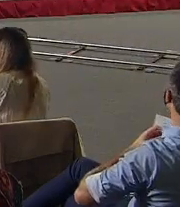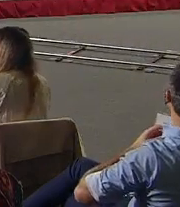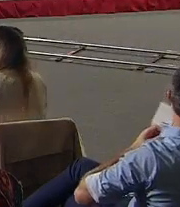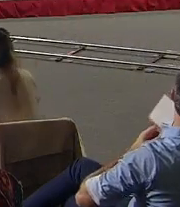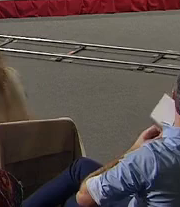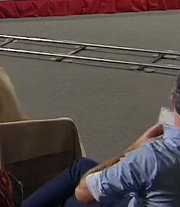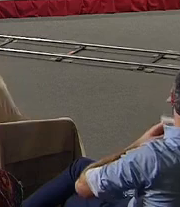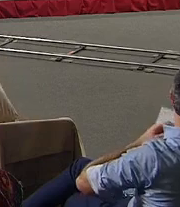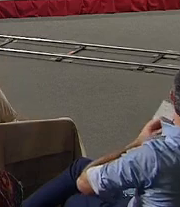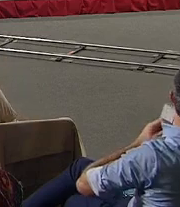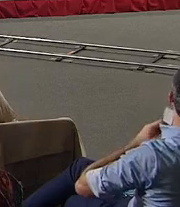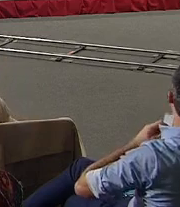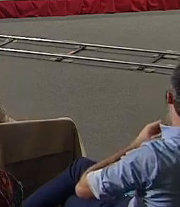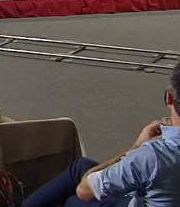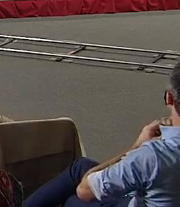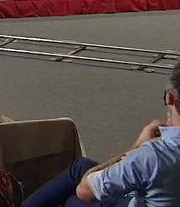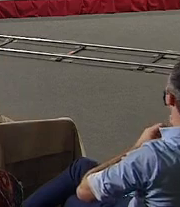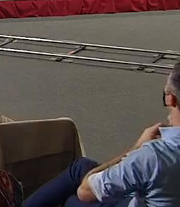Amen.